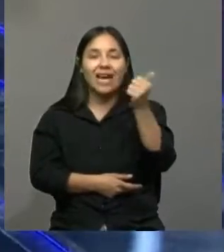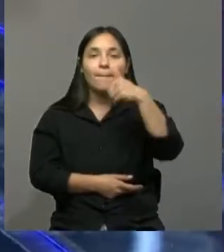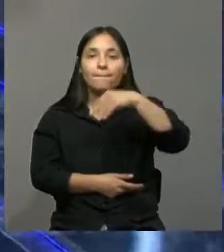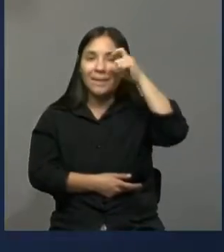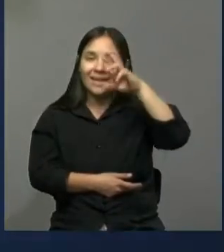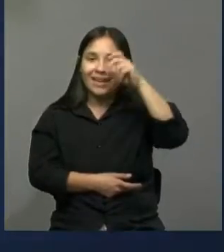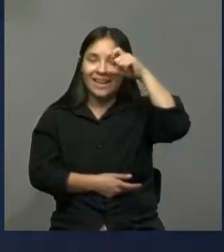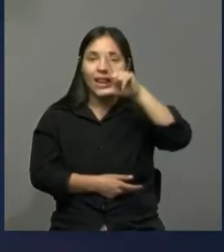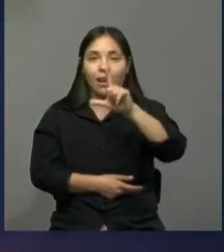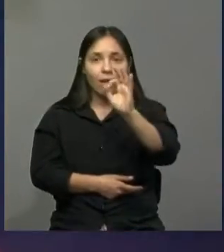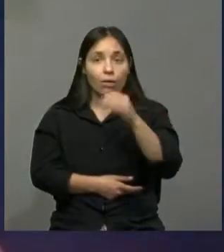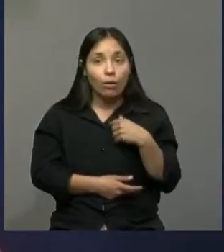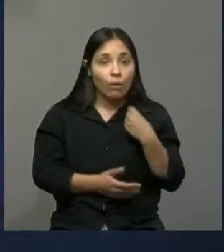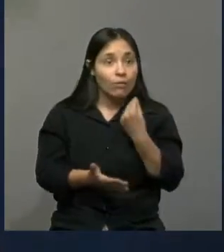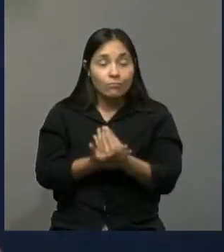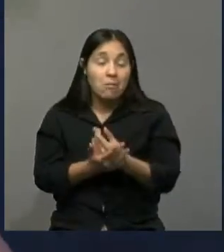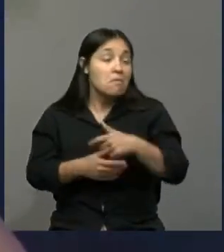los famosos, yo hago lo que sea.